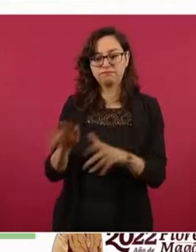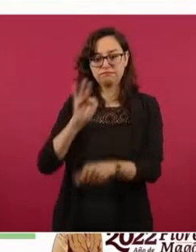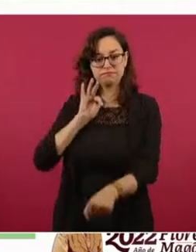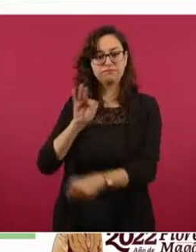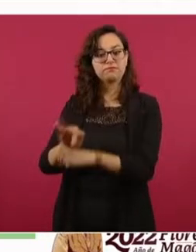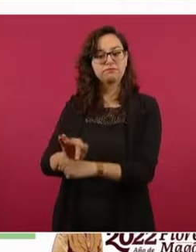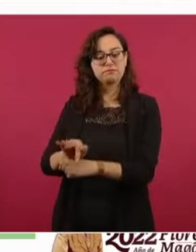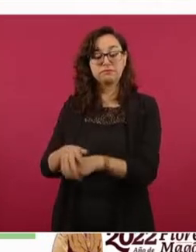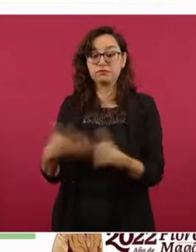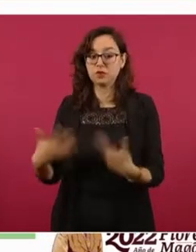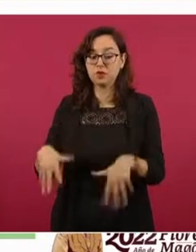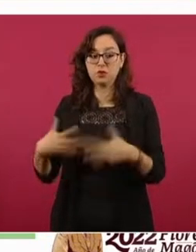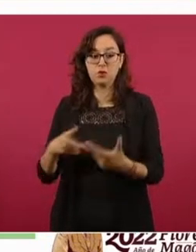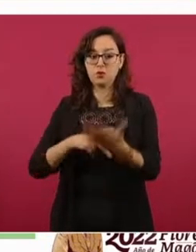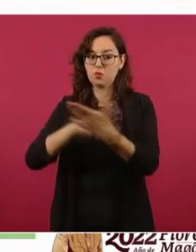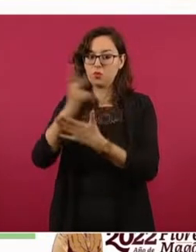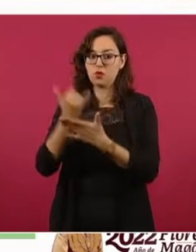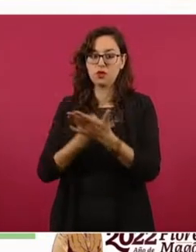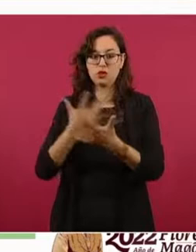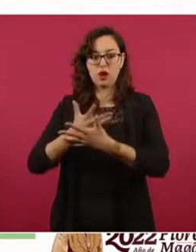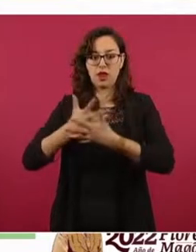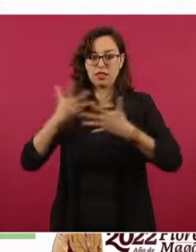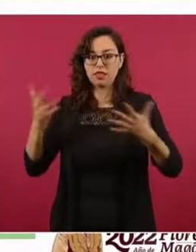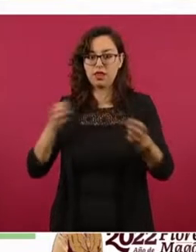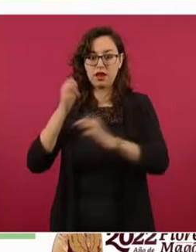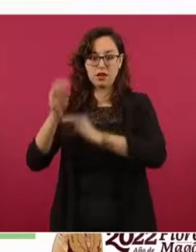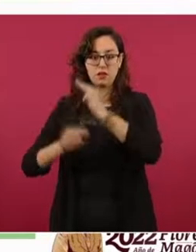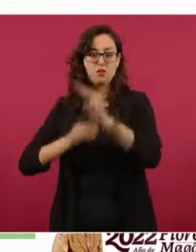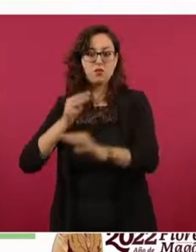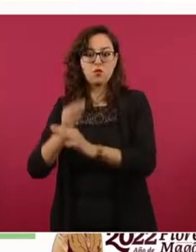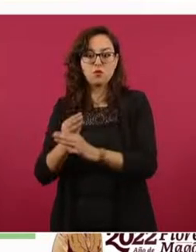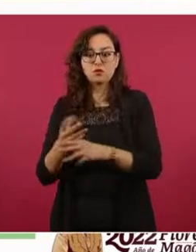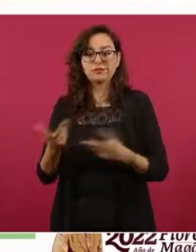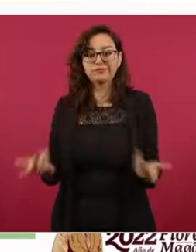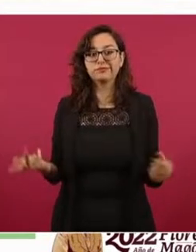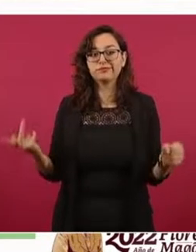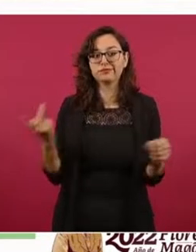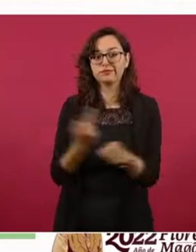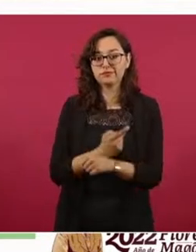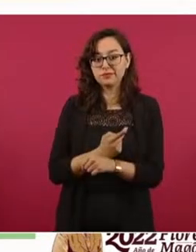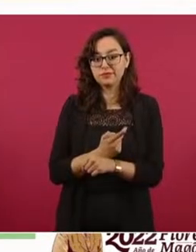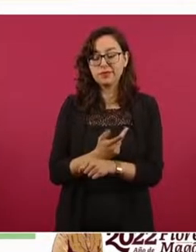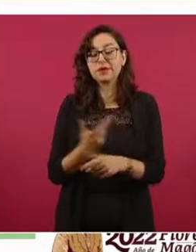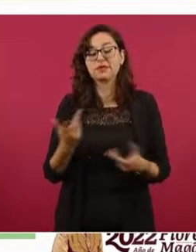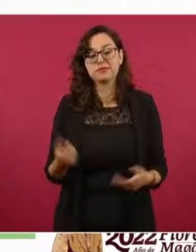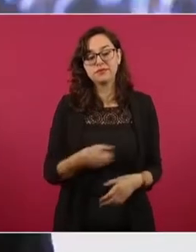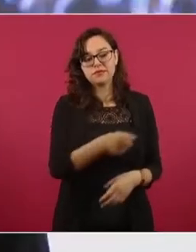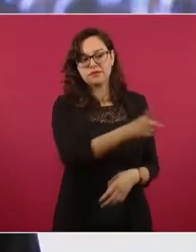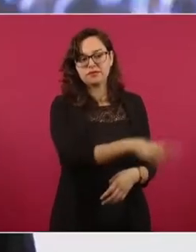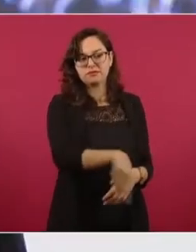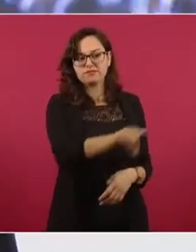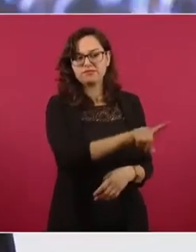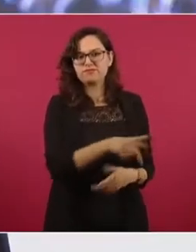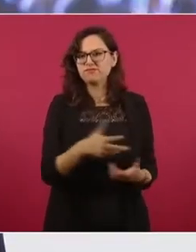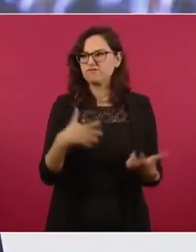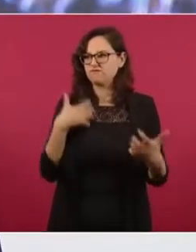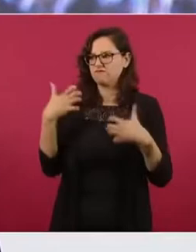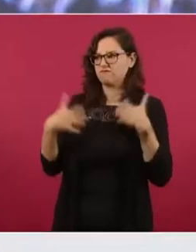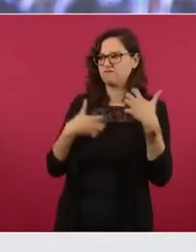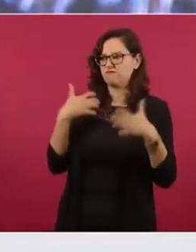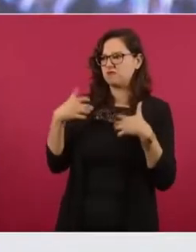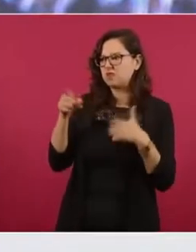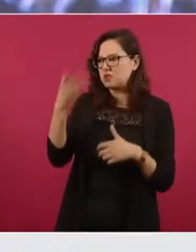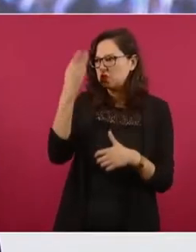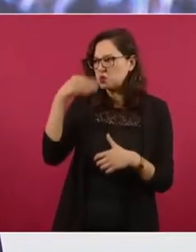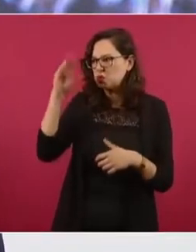La visita de Estado fue objeto de críticas de la oposición y, sobre todo, la postura frente a la